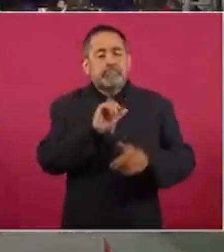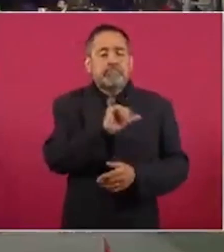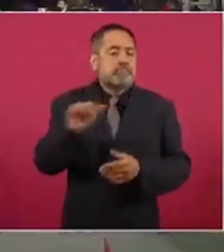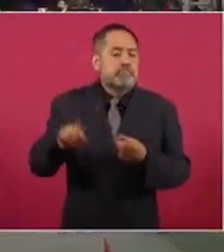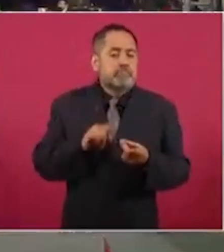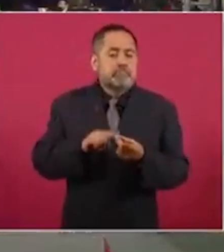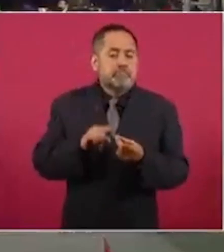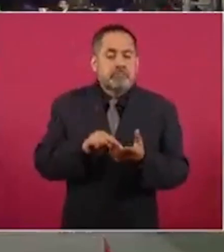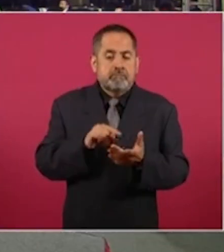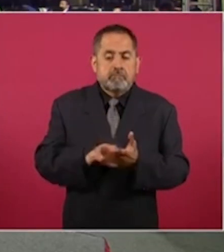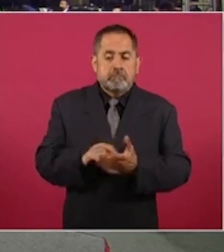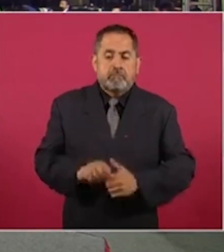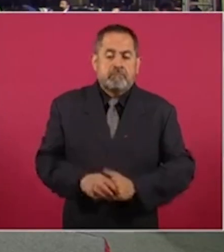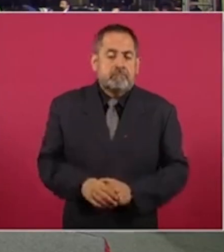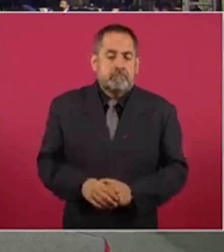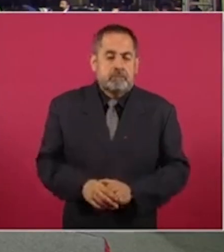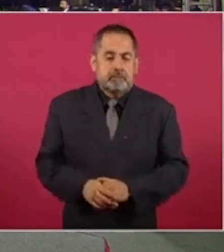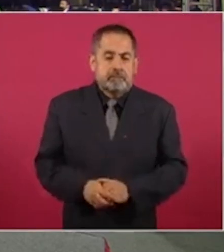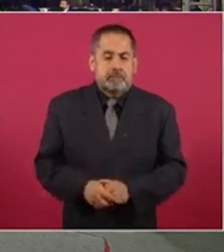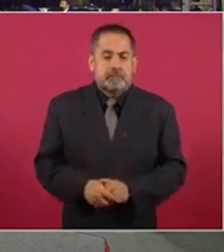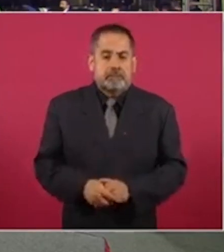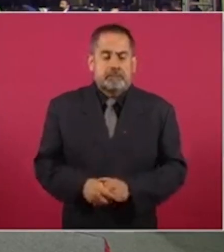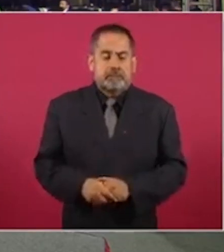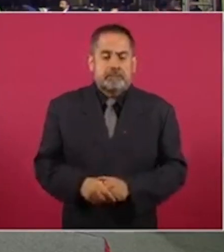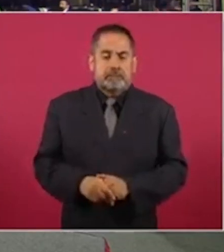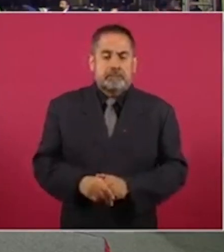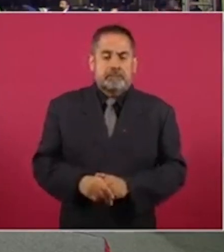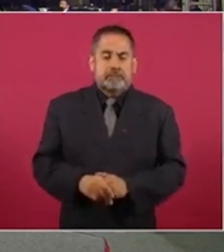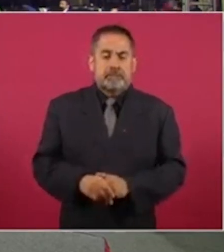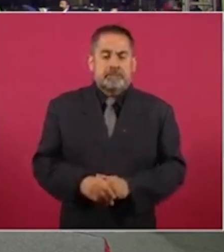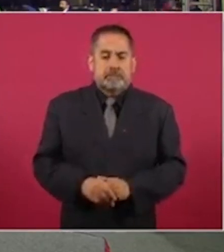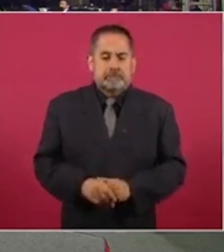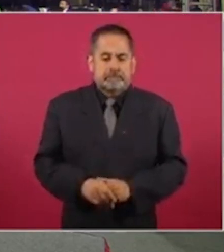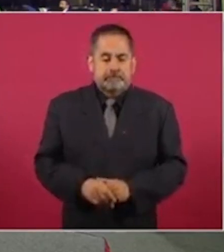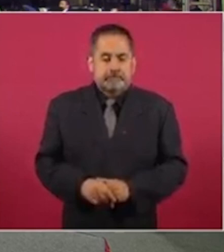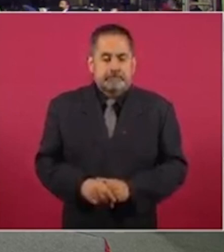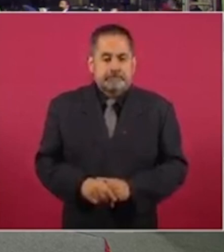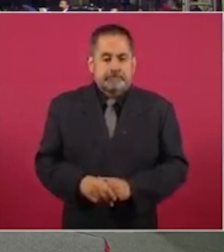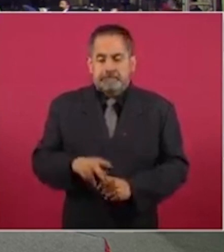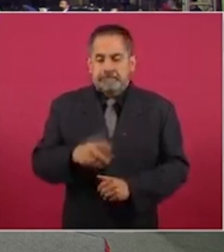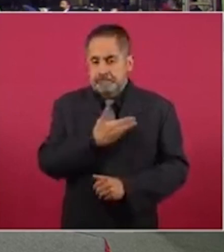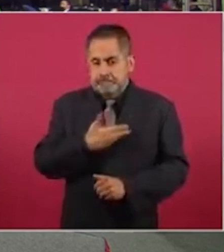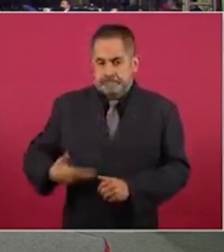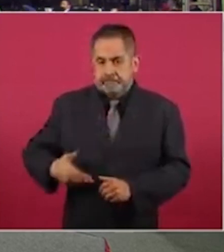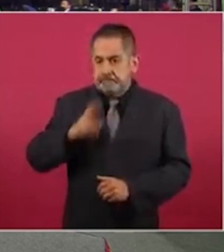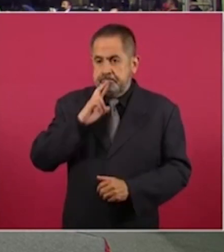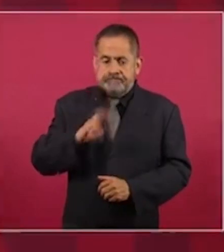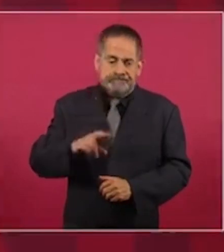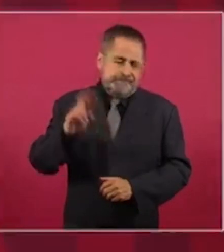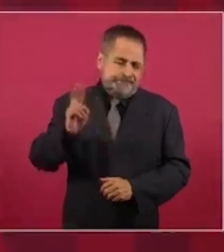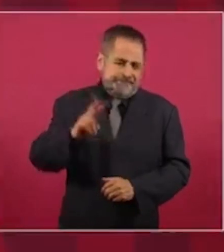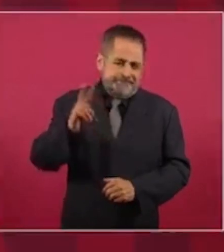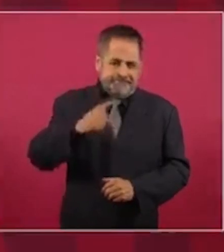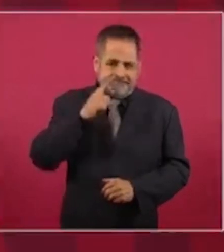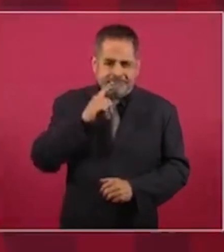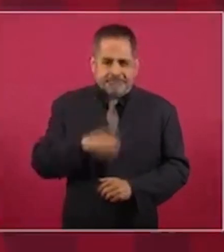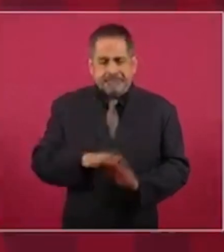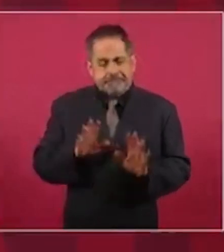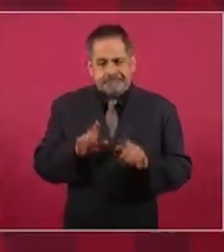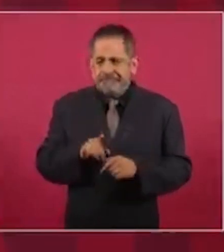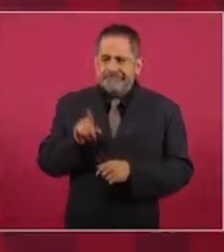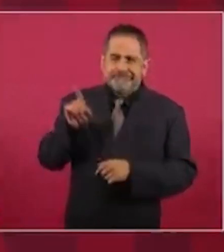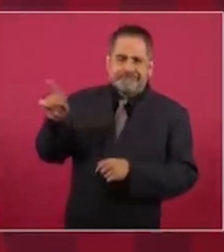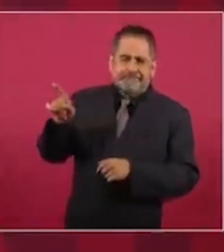La verdad que los que ven esto son el secretario de